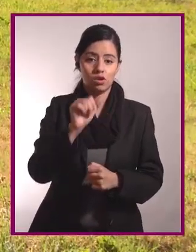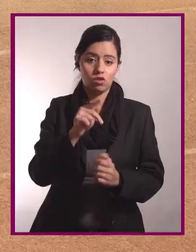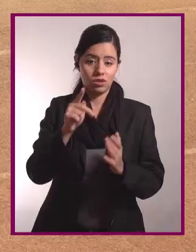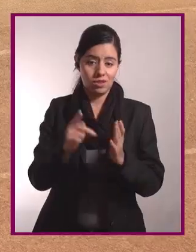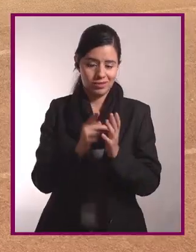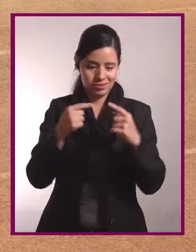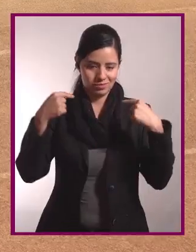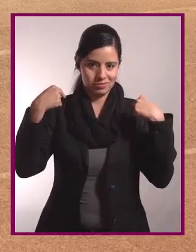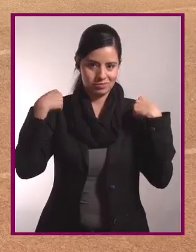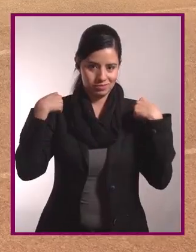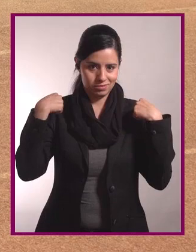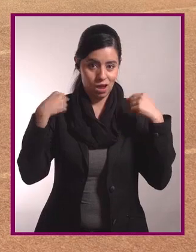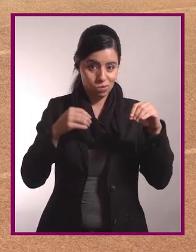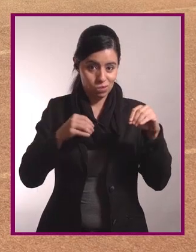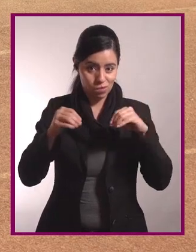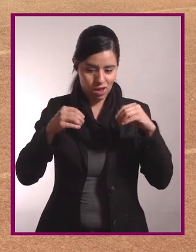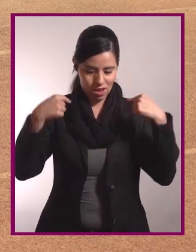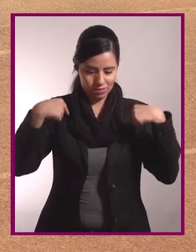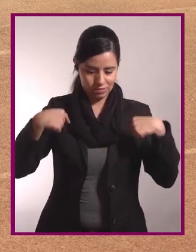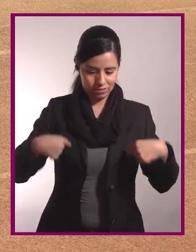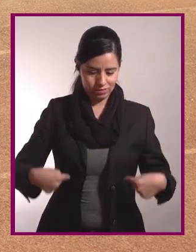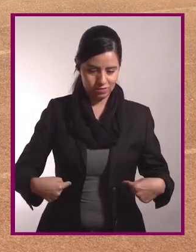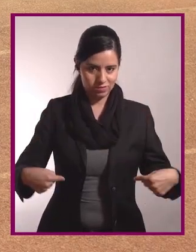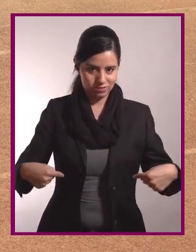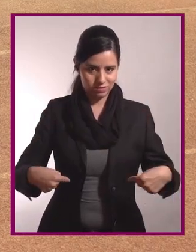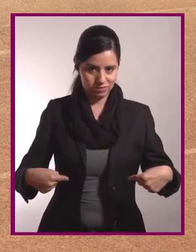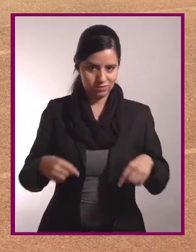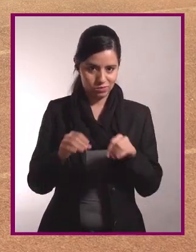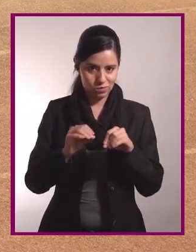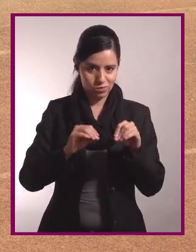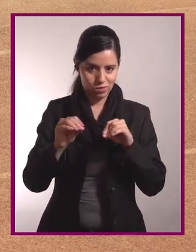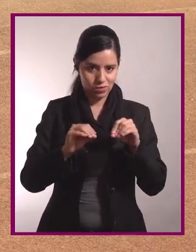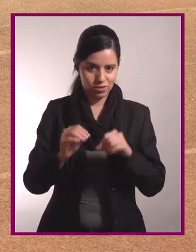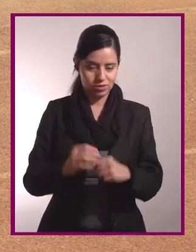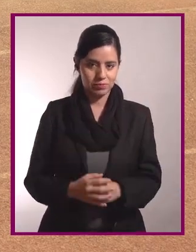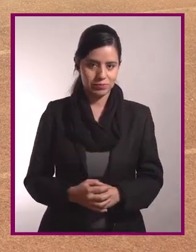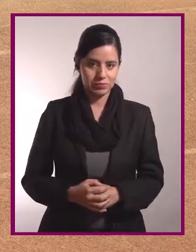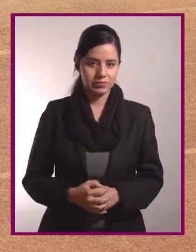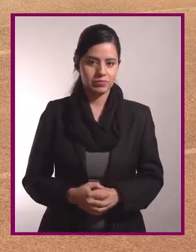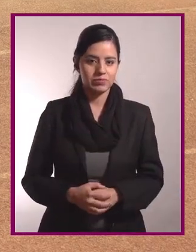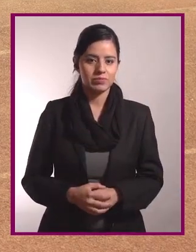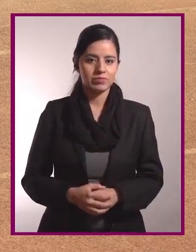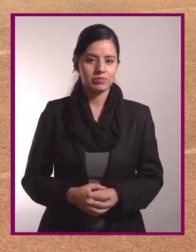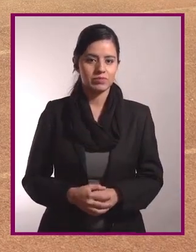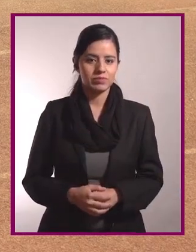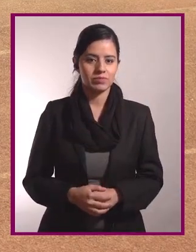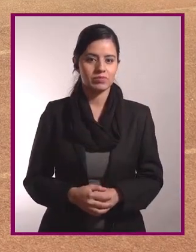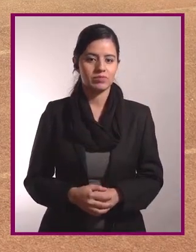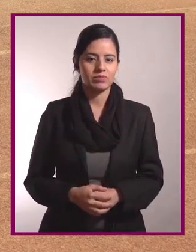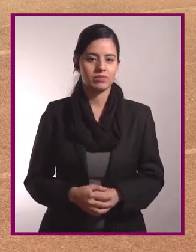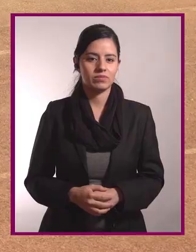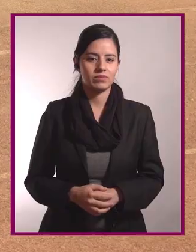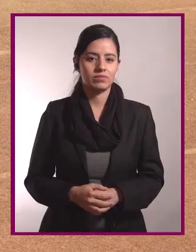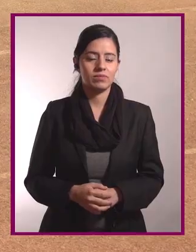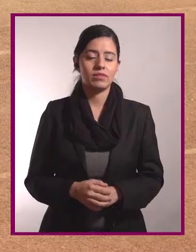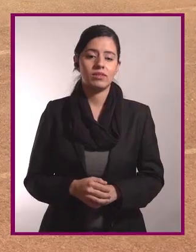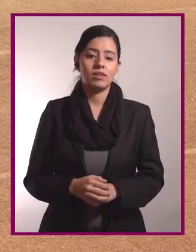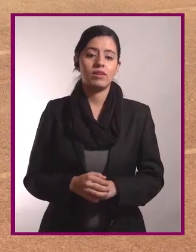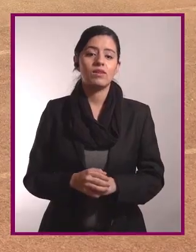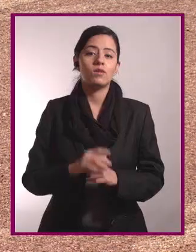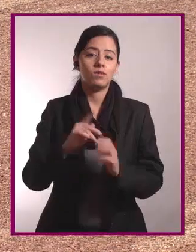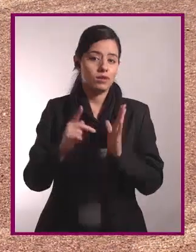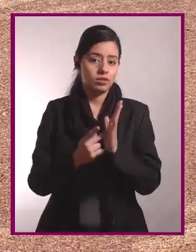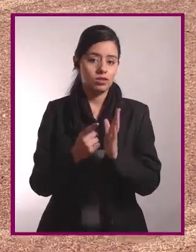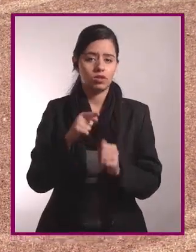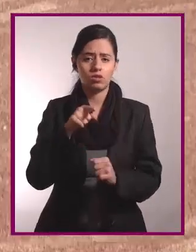hombros. Y así pasamos de nuevo a la parte media. Agachamos y empezamos a mover la